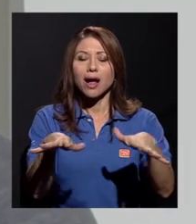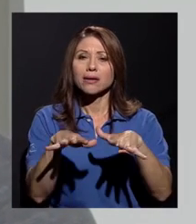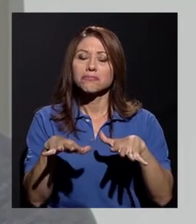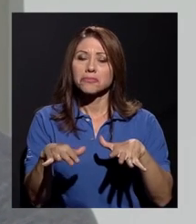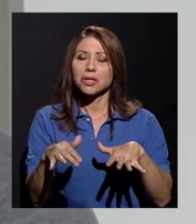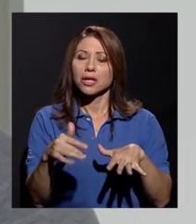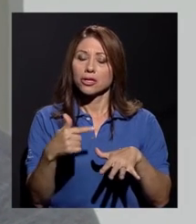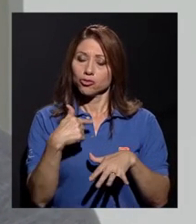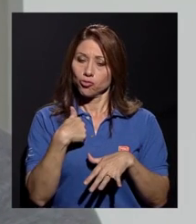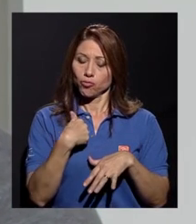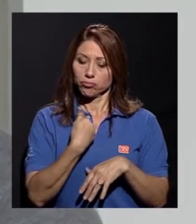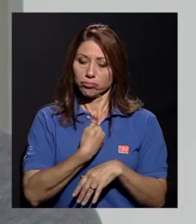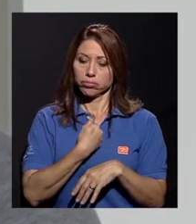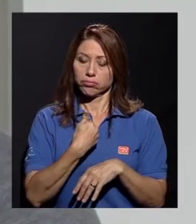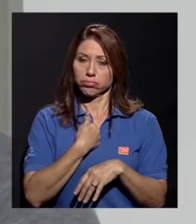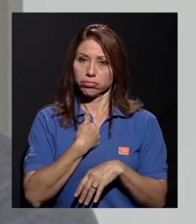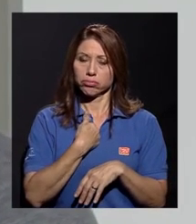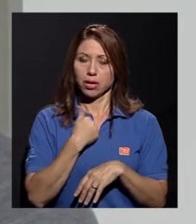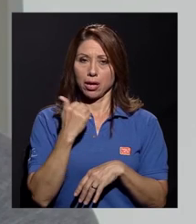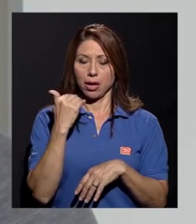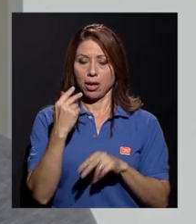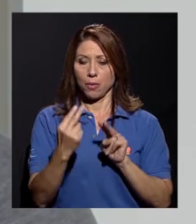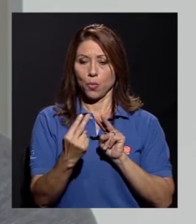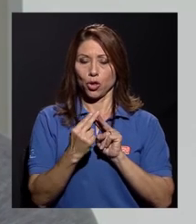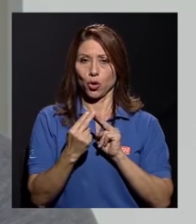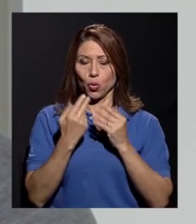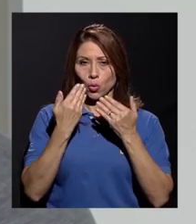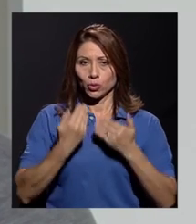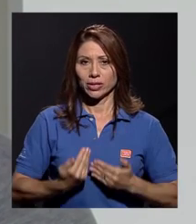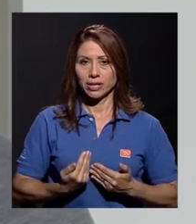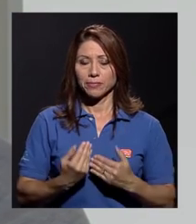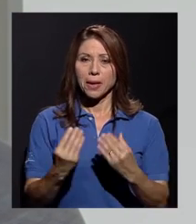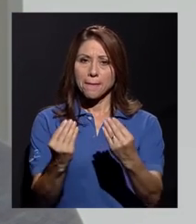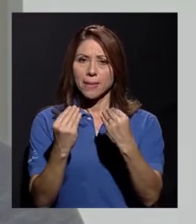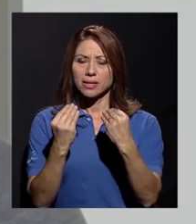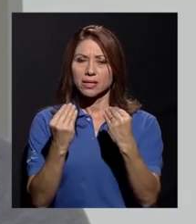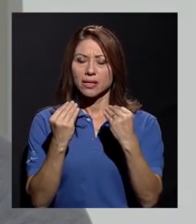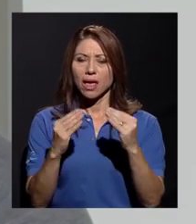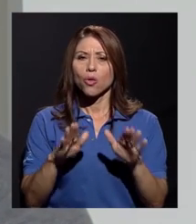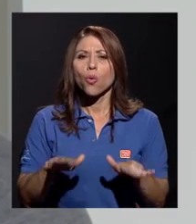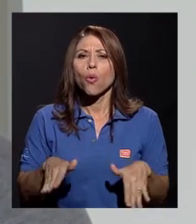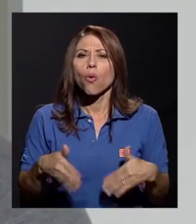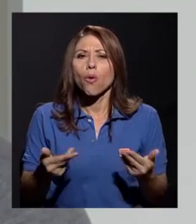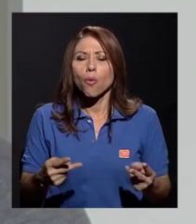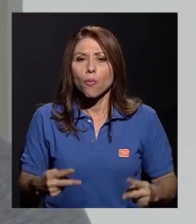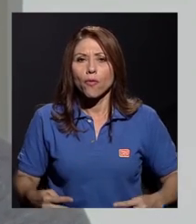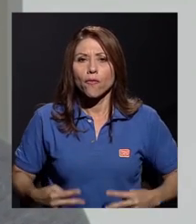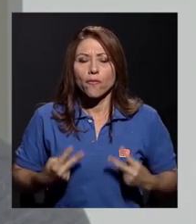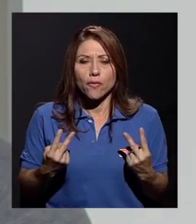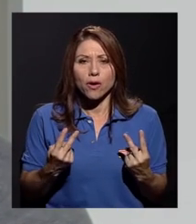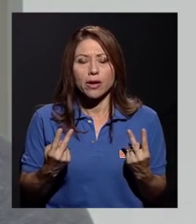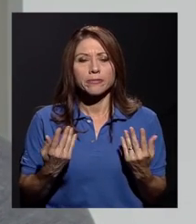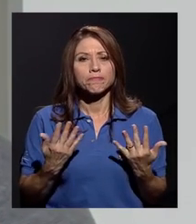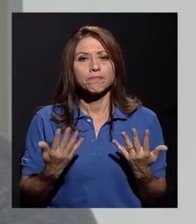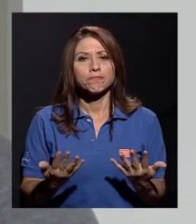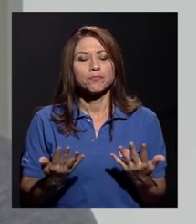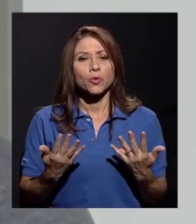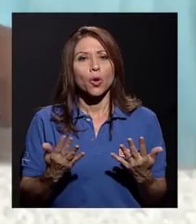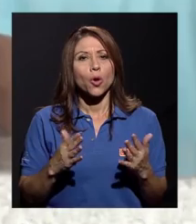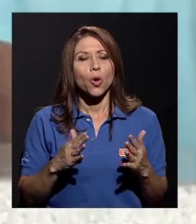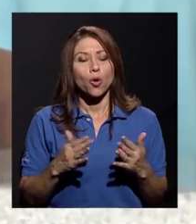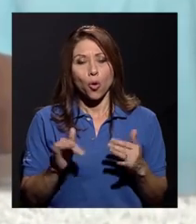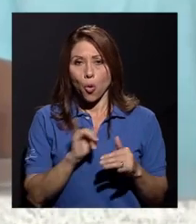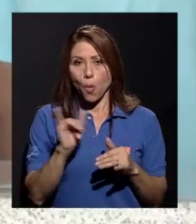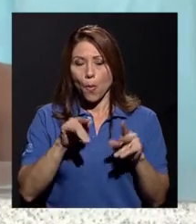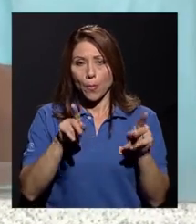he podido conocer, que me ha enseñado cómo vivir, cómo vivir